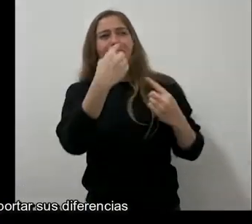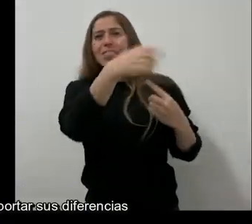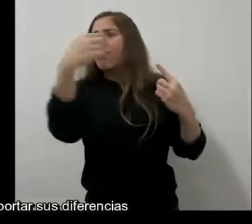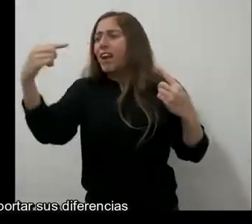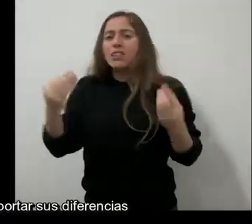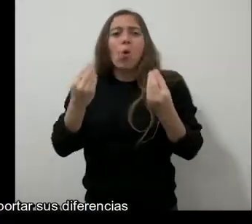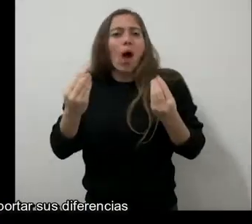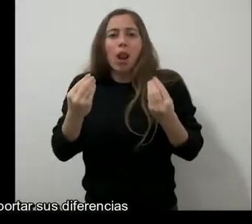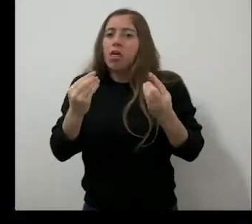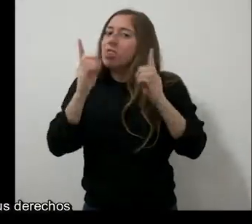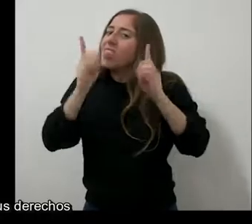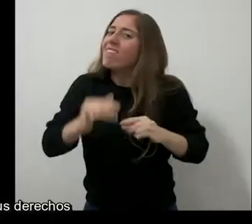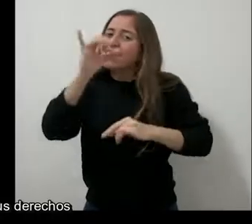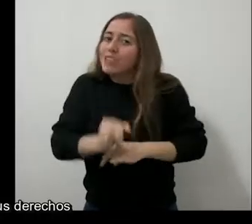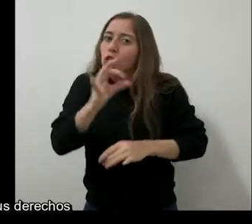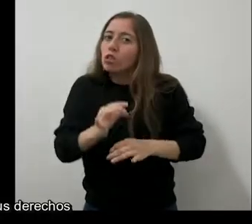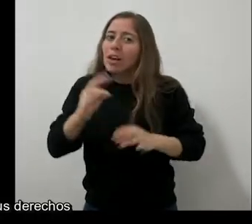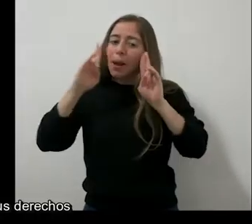gozar plenamente de sus derechos.